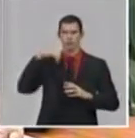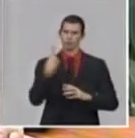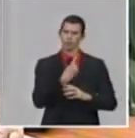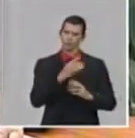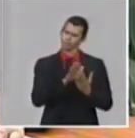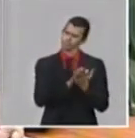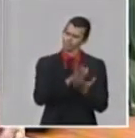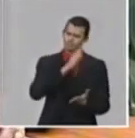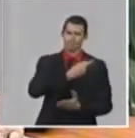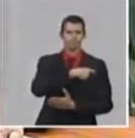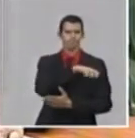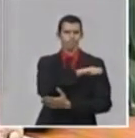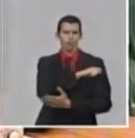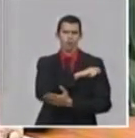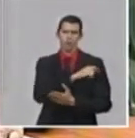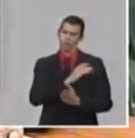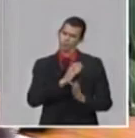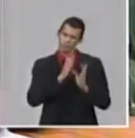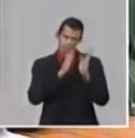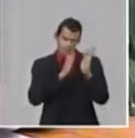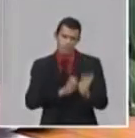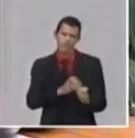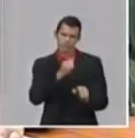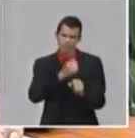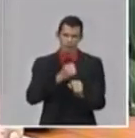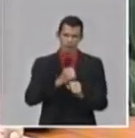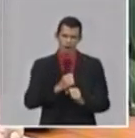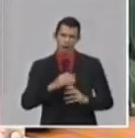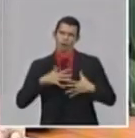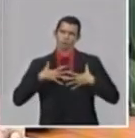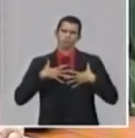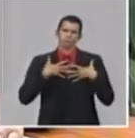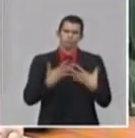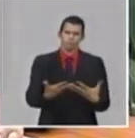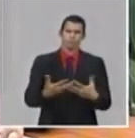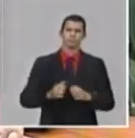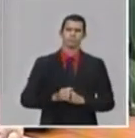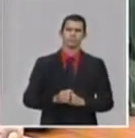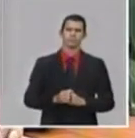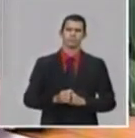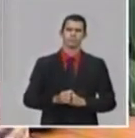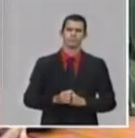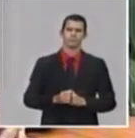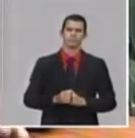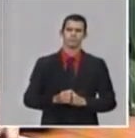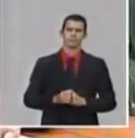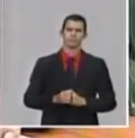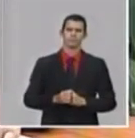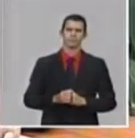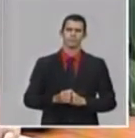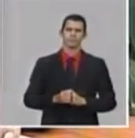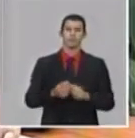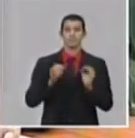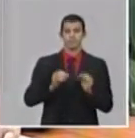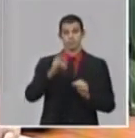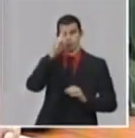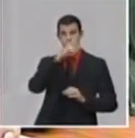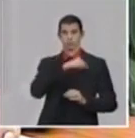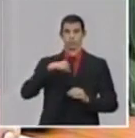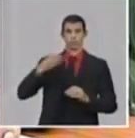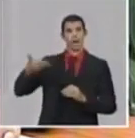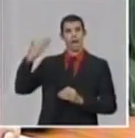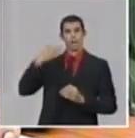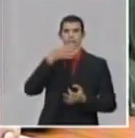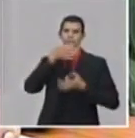formación y nuestro desarrollo, hemos seguido atentamente, como explicaba el doctor Eduardo, el desarrollo de esta pandemia.